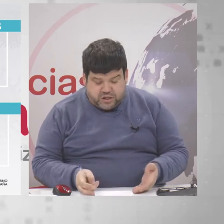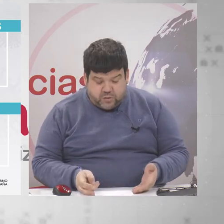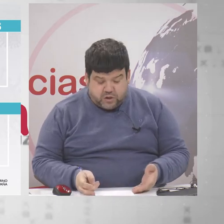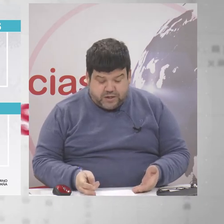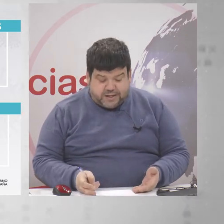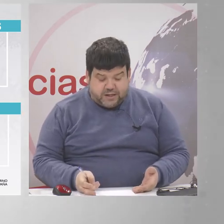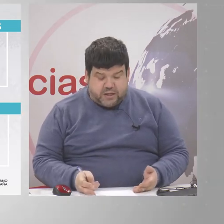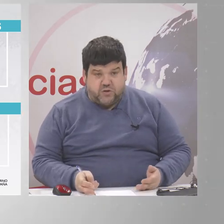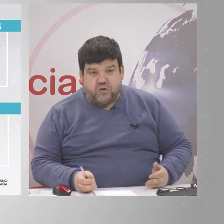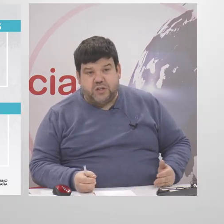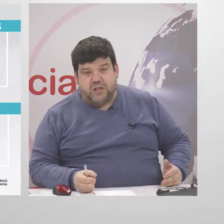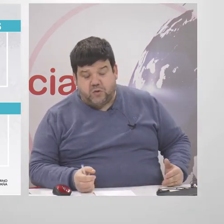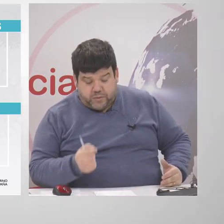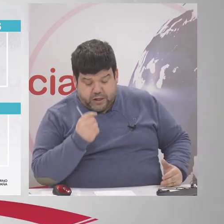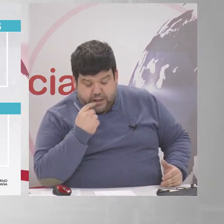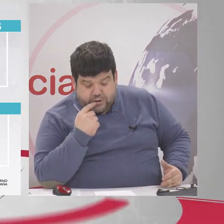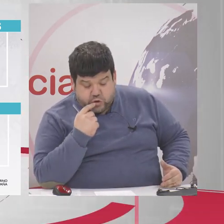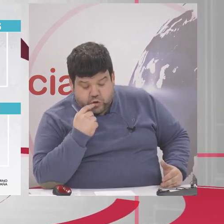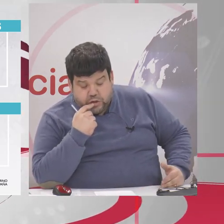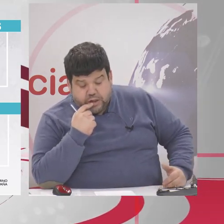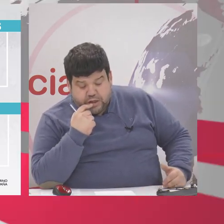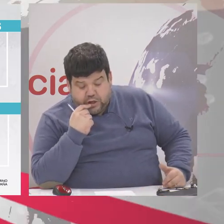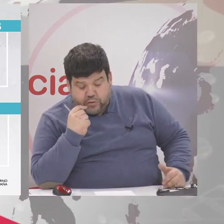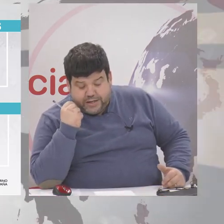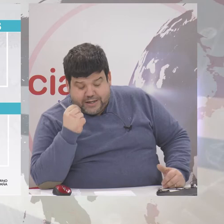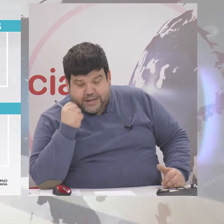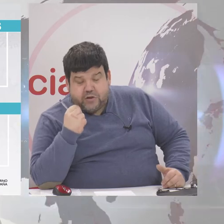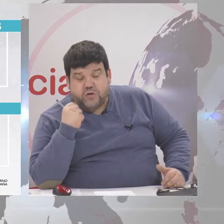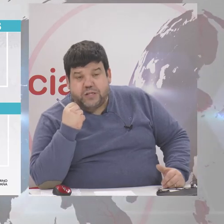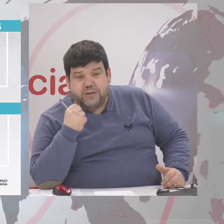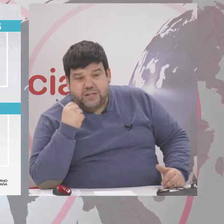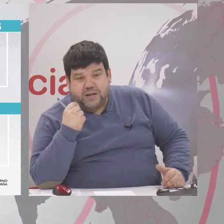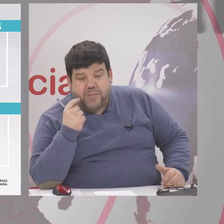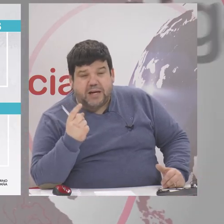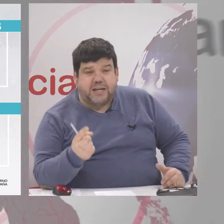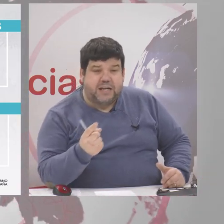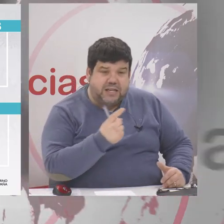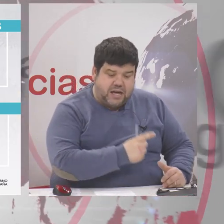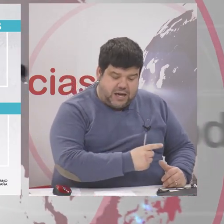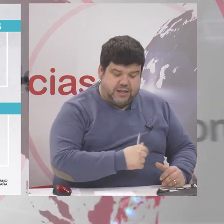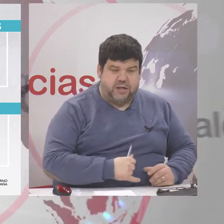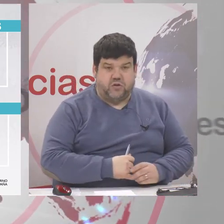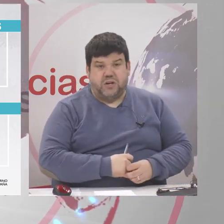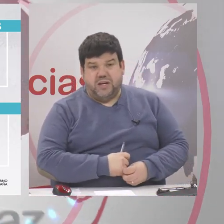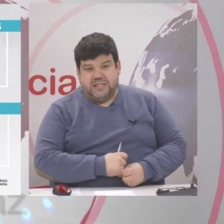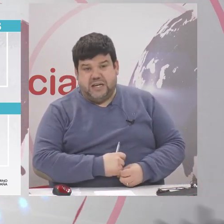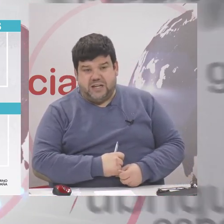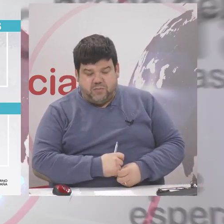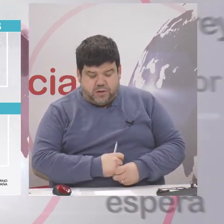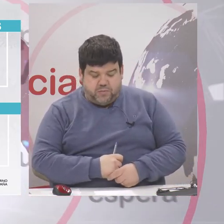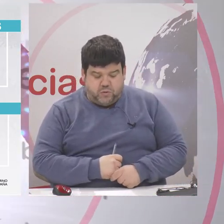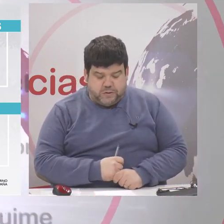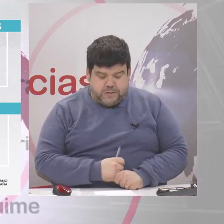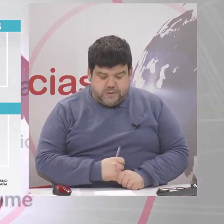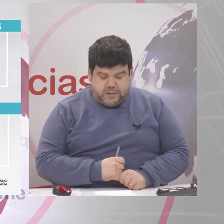234 mil 319 estos son 5.516 más que en el día anterior ese es el